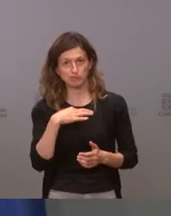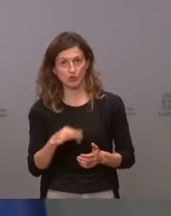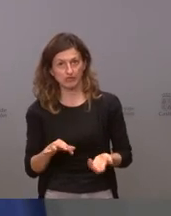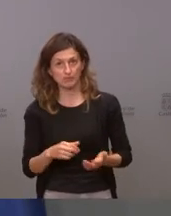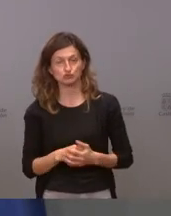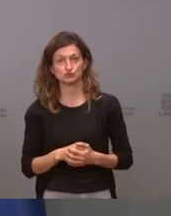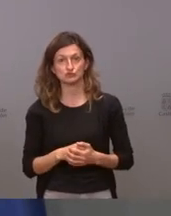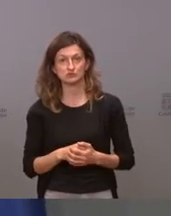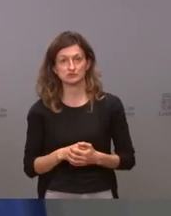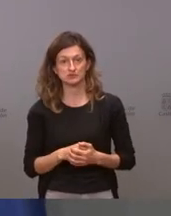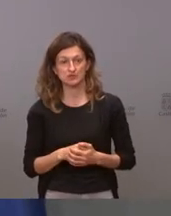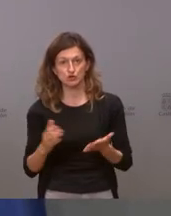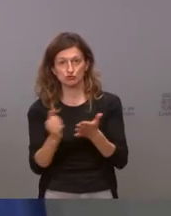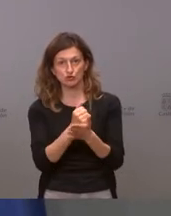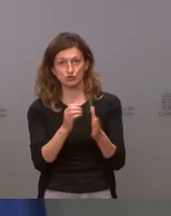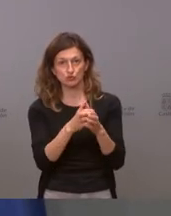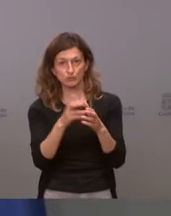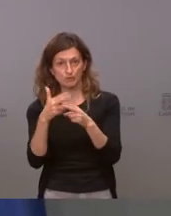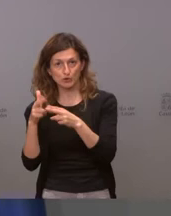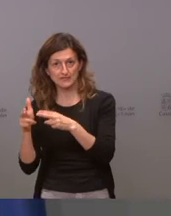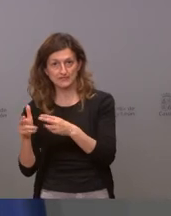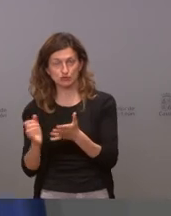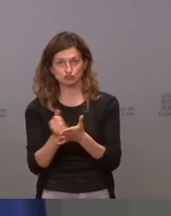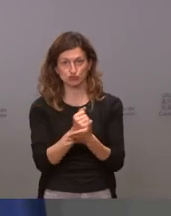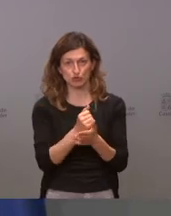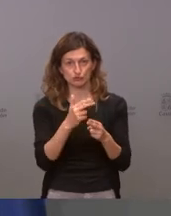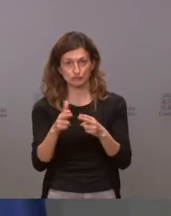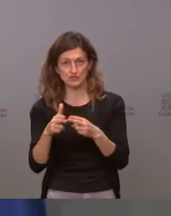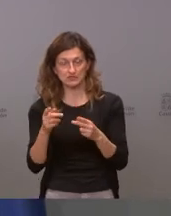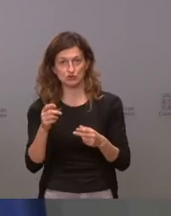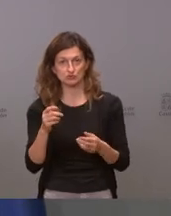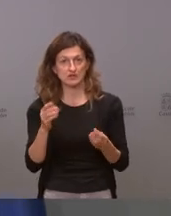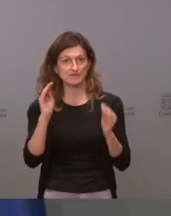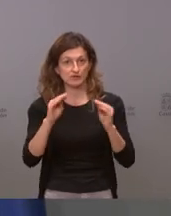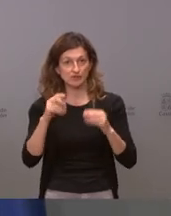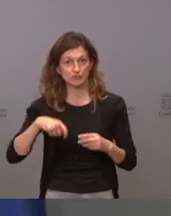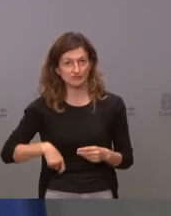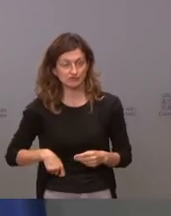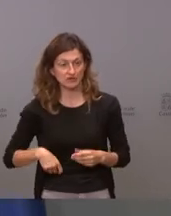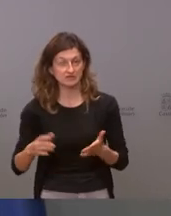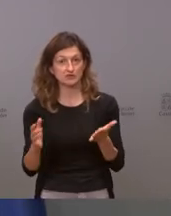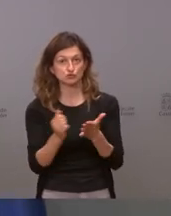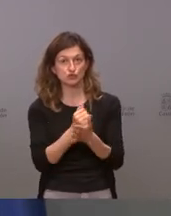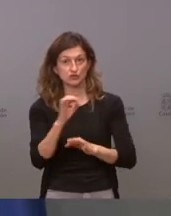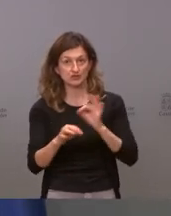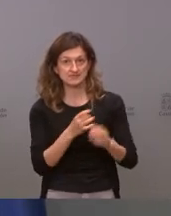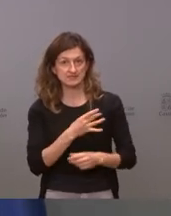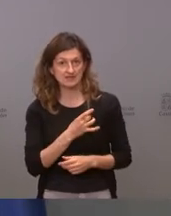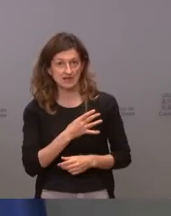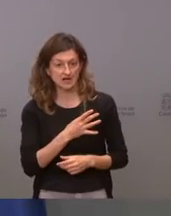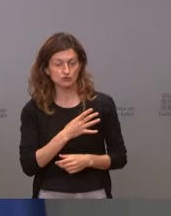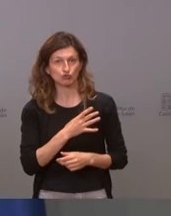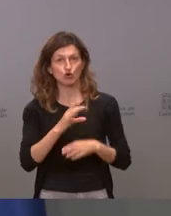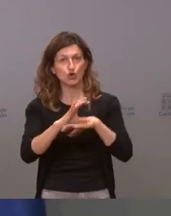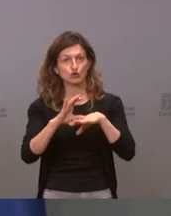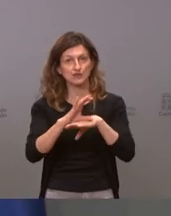todos los partidos políticos todas las organizaciones profesionales todas las organizaciones sindicales los